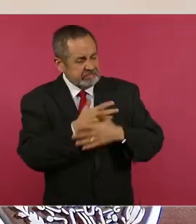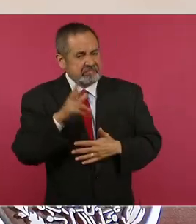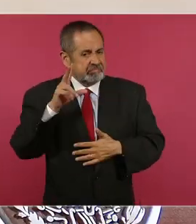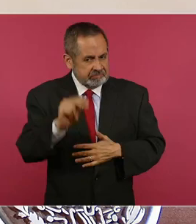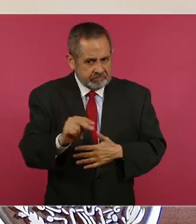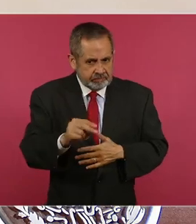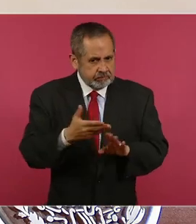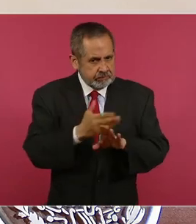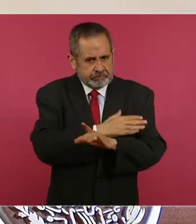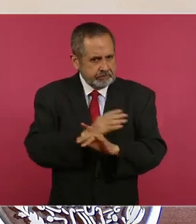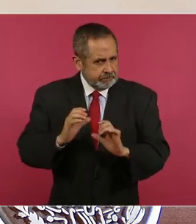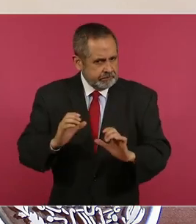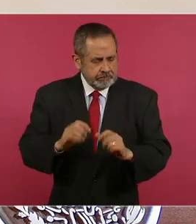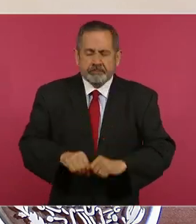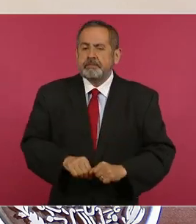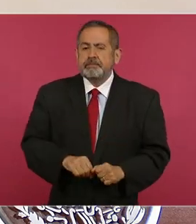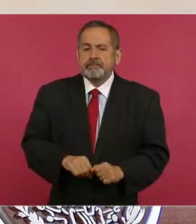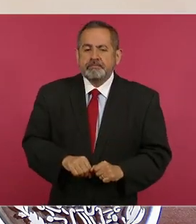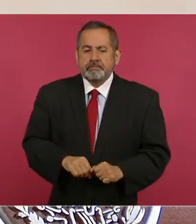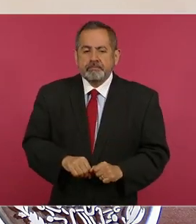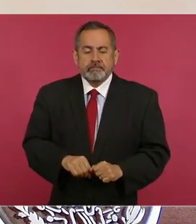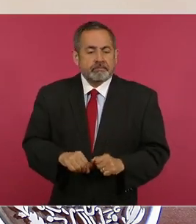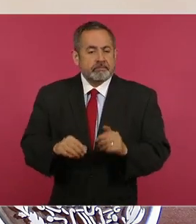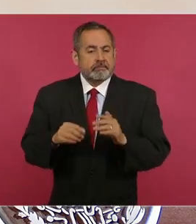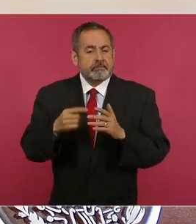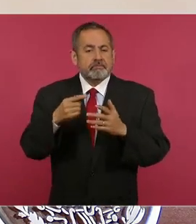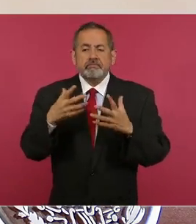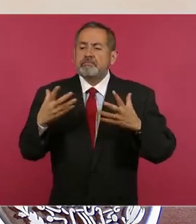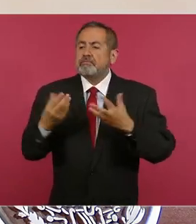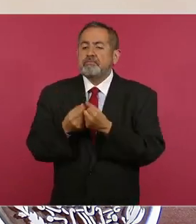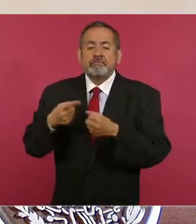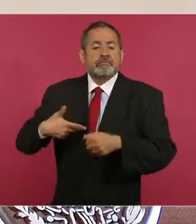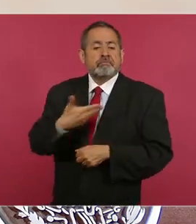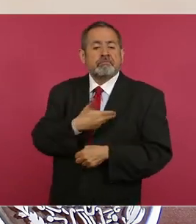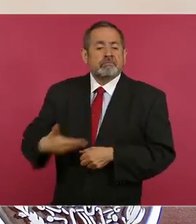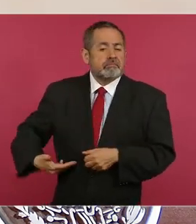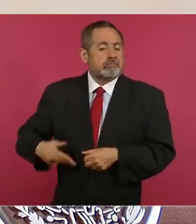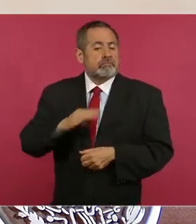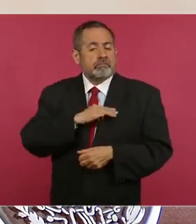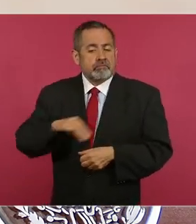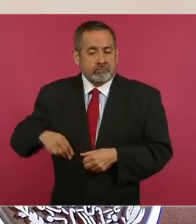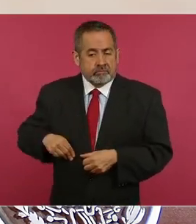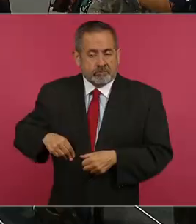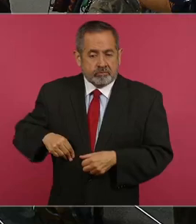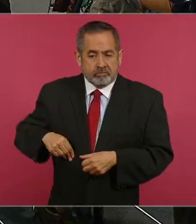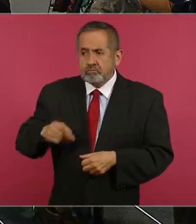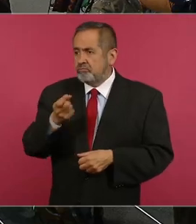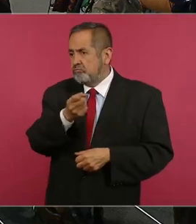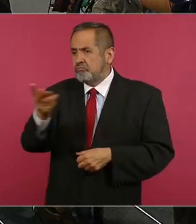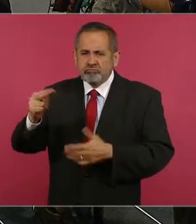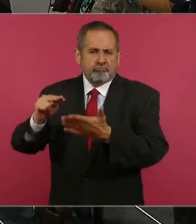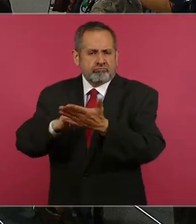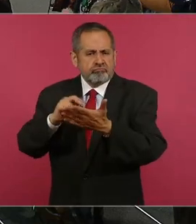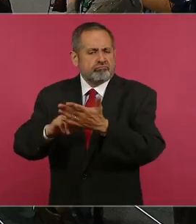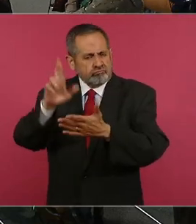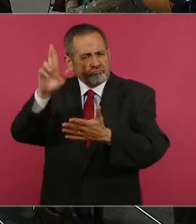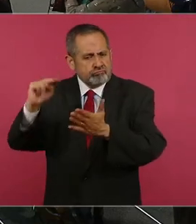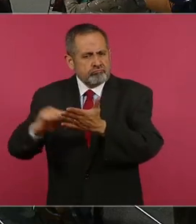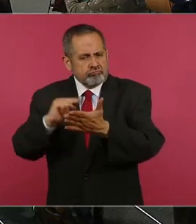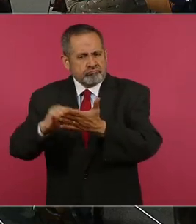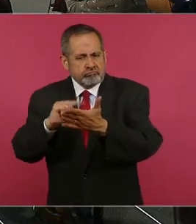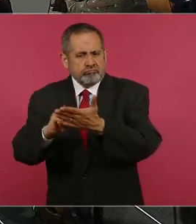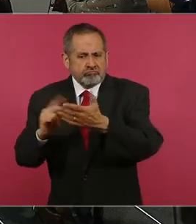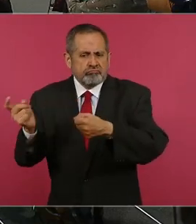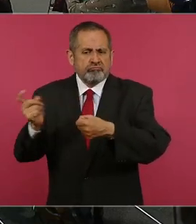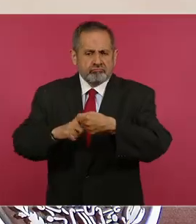En primer lugar, junto con los presidentes municipales que se anotaron en este, que